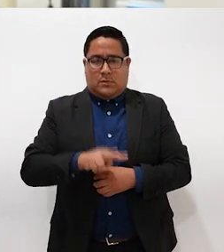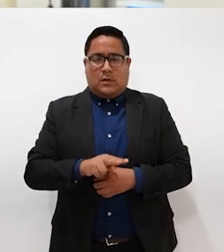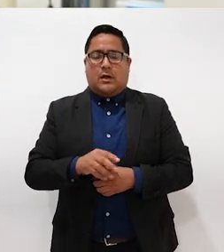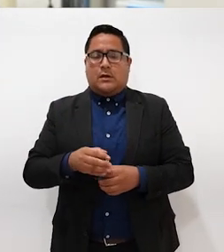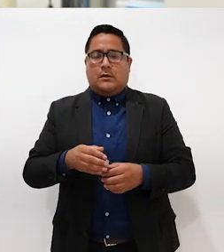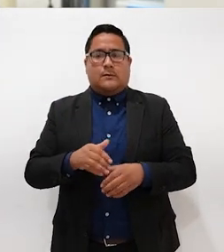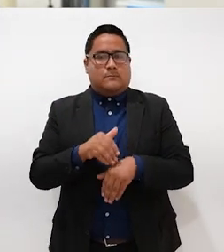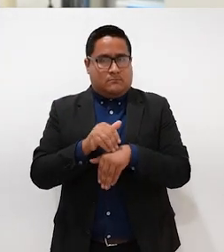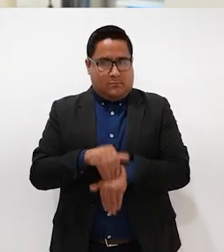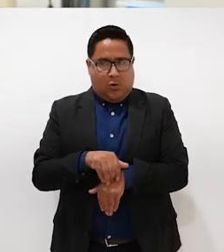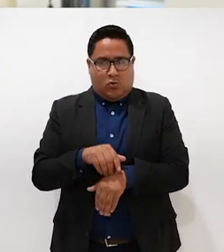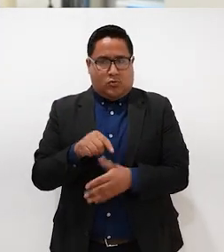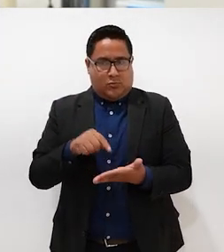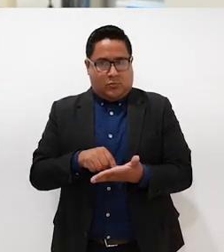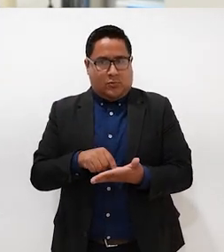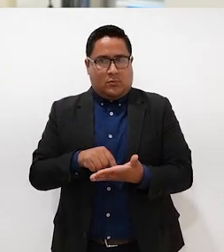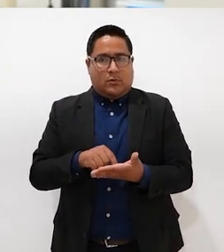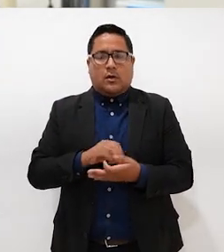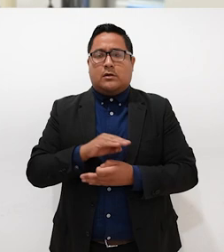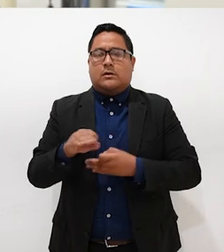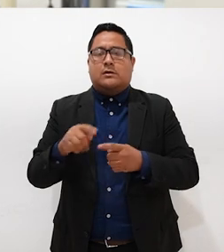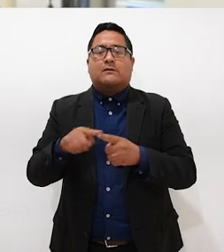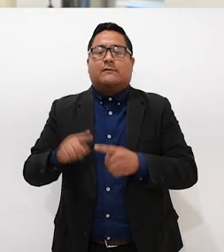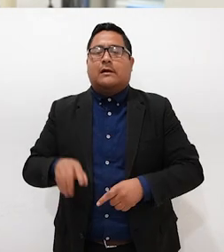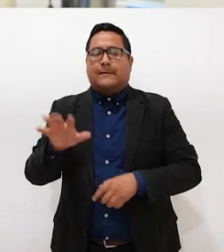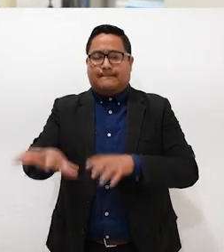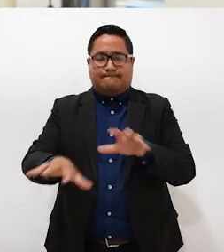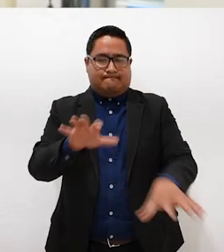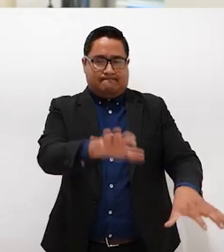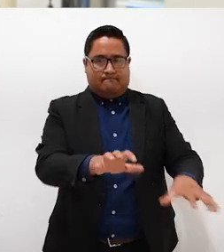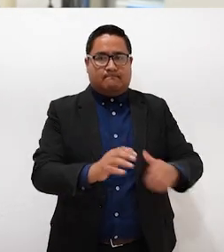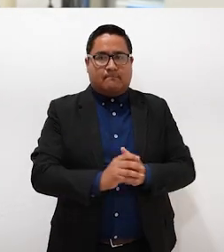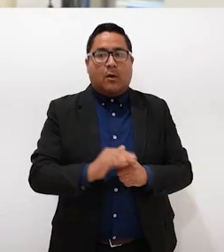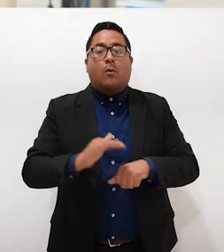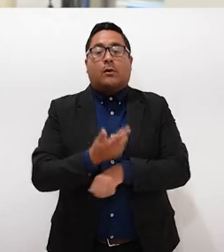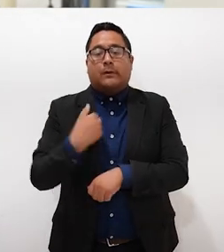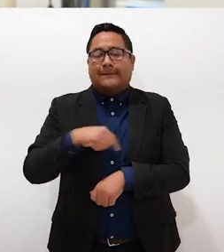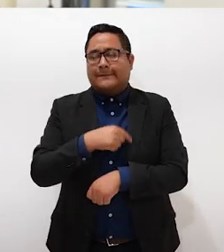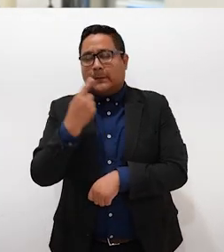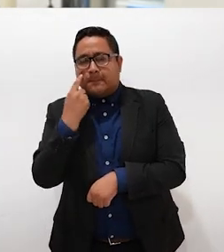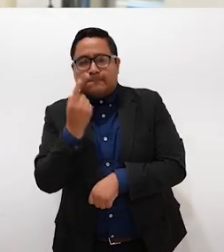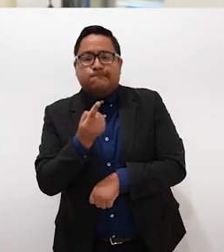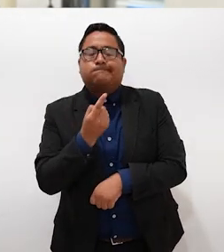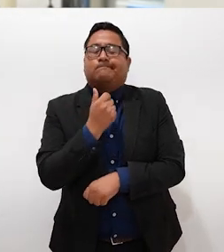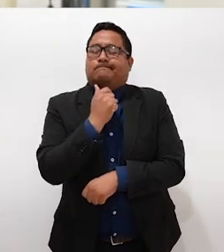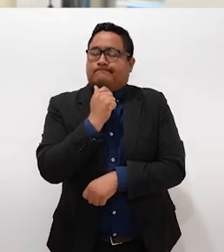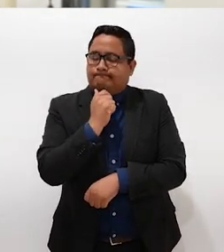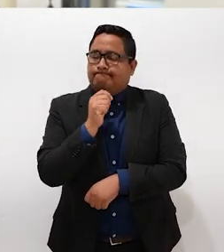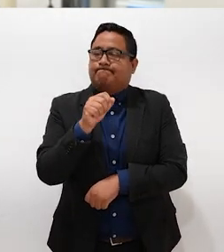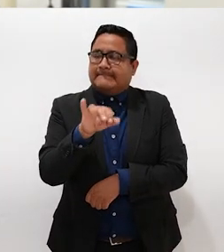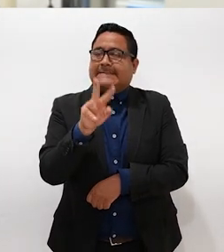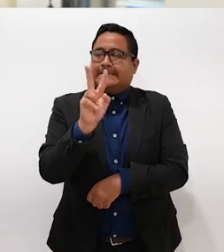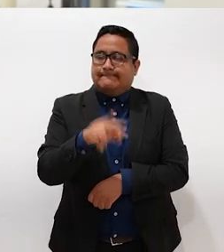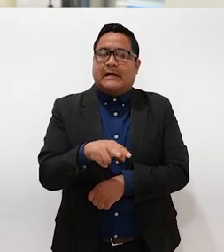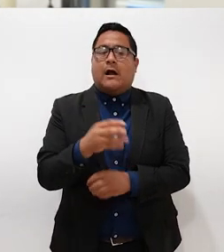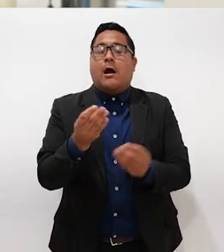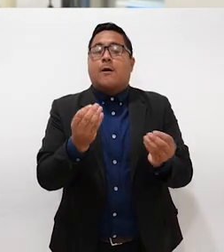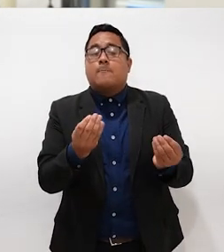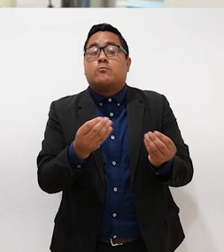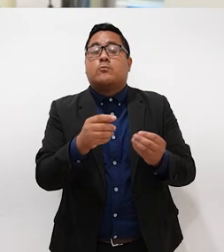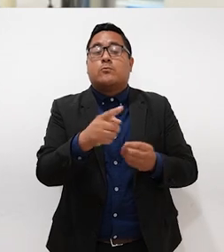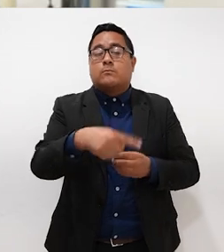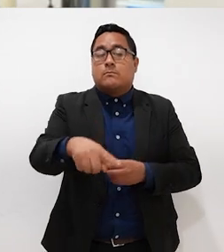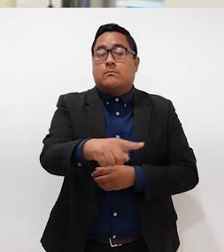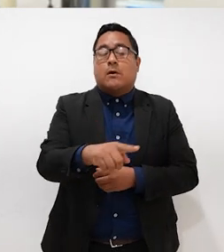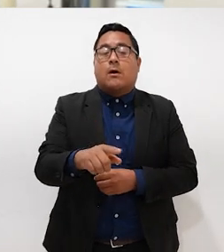aplicado, por supuesto, en los diferentes rubros, ya que estamos viendo que sí hay muchos